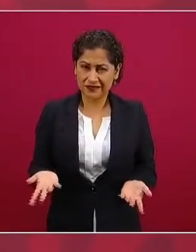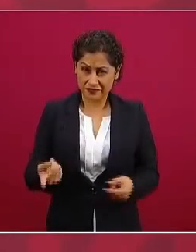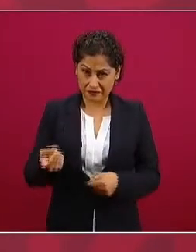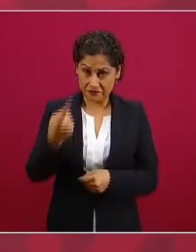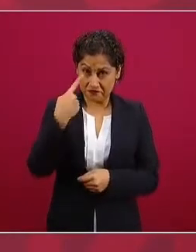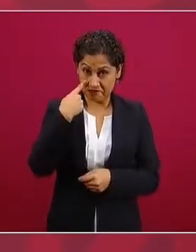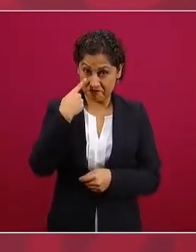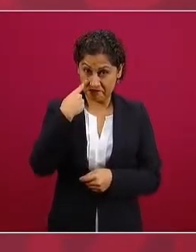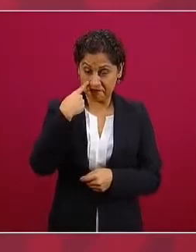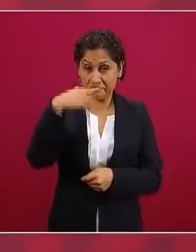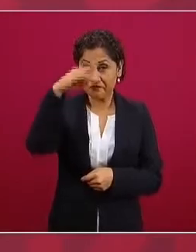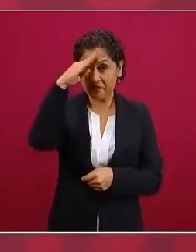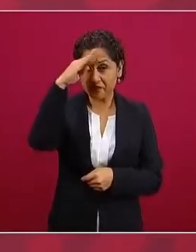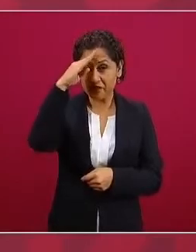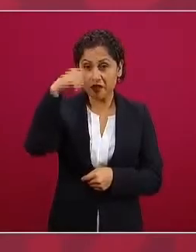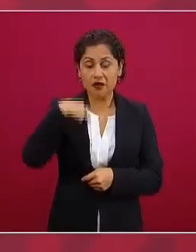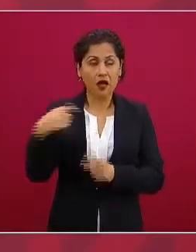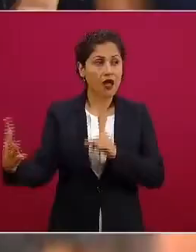contesto